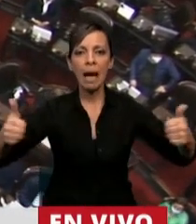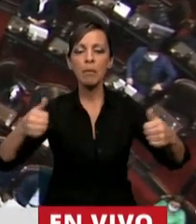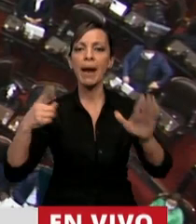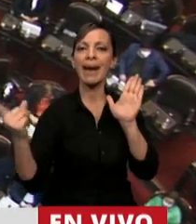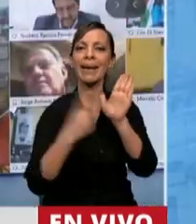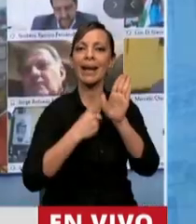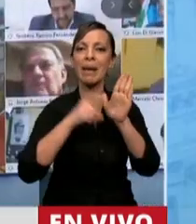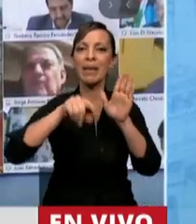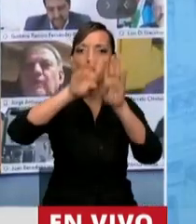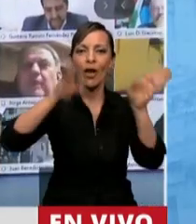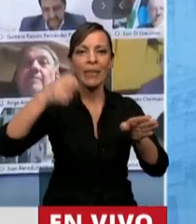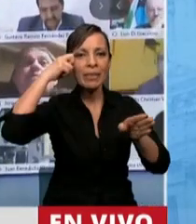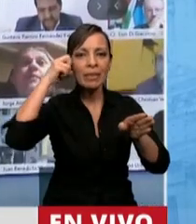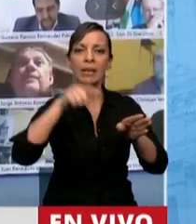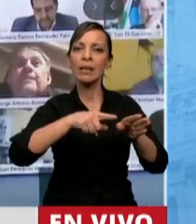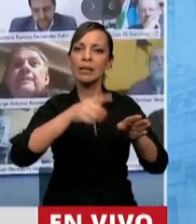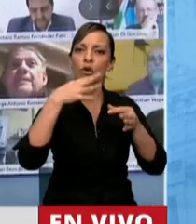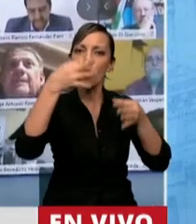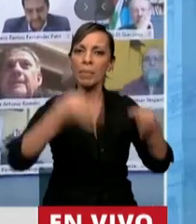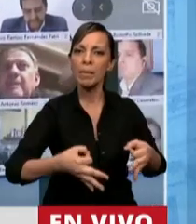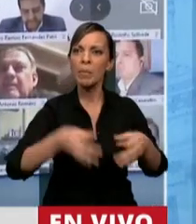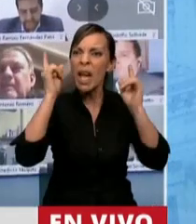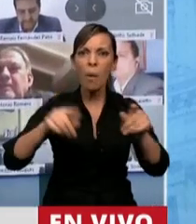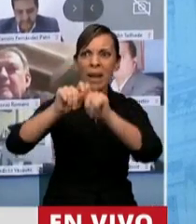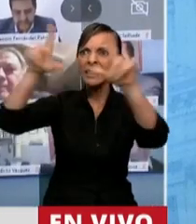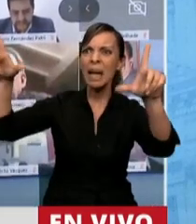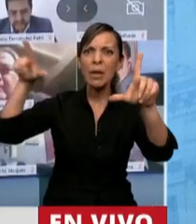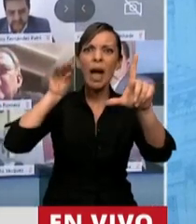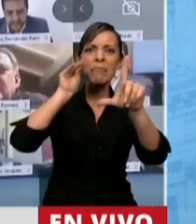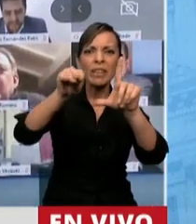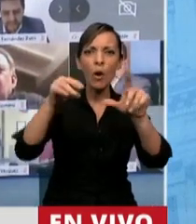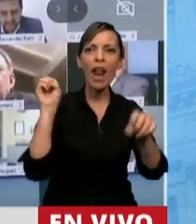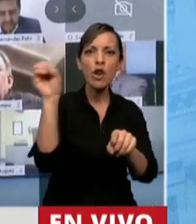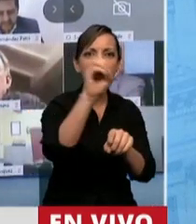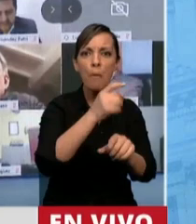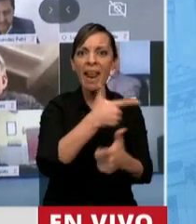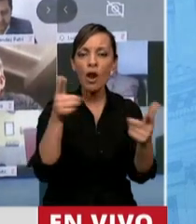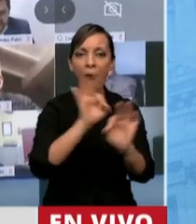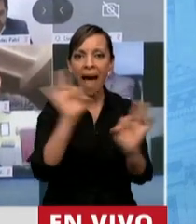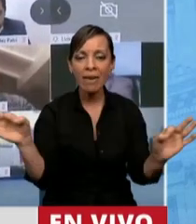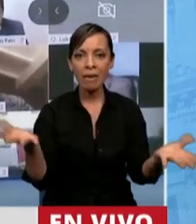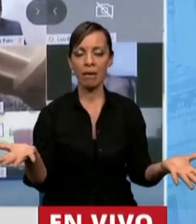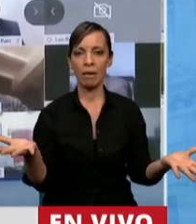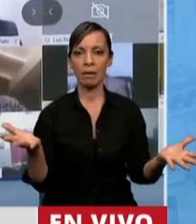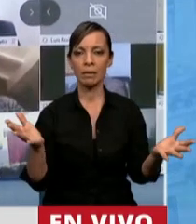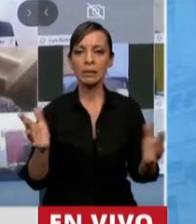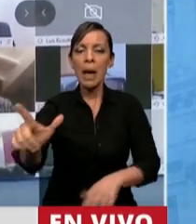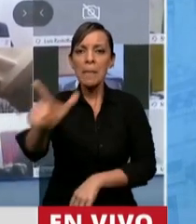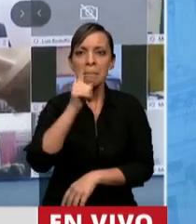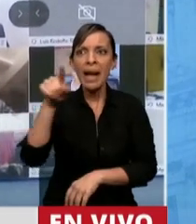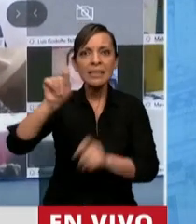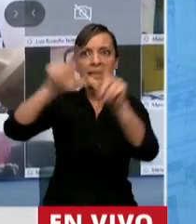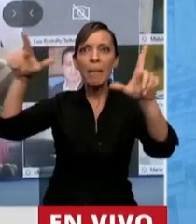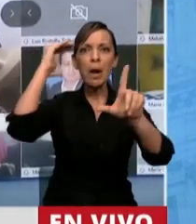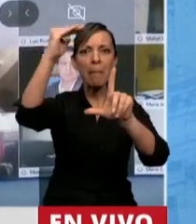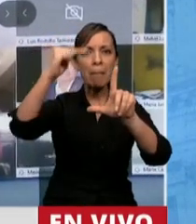de la Cámara, y pese a ello, ese tablero no nos registra, señor Presidente. Para ese tablero